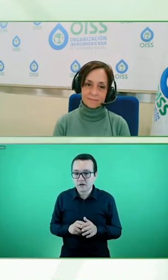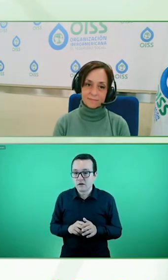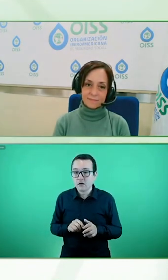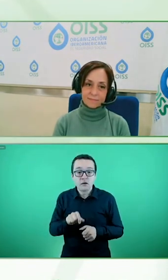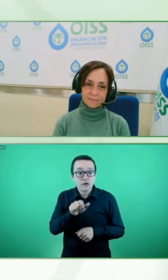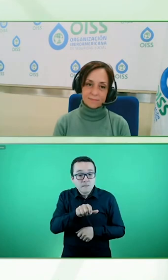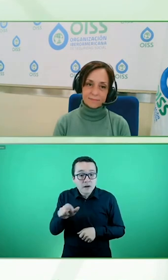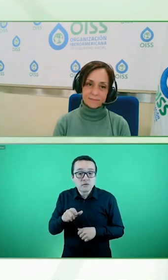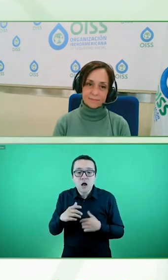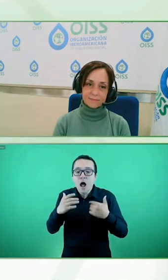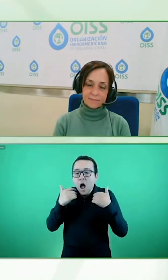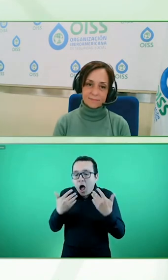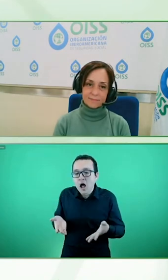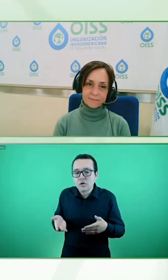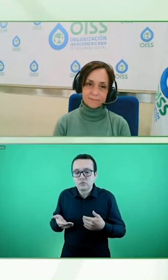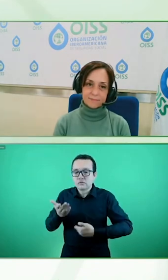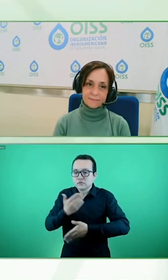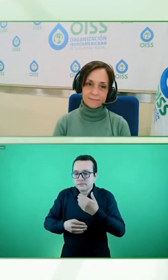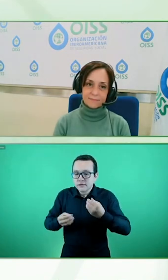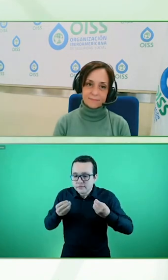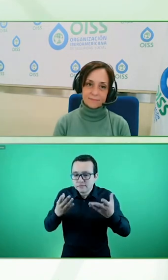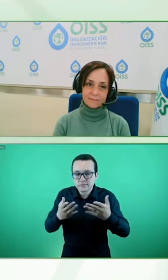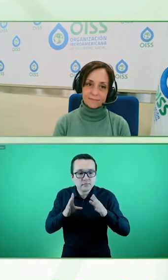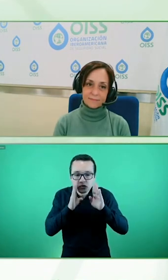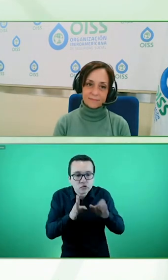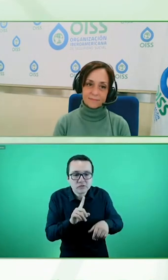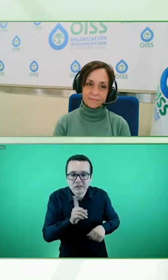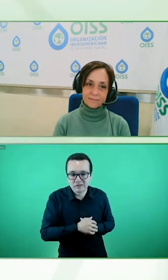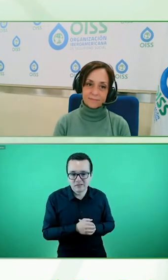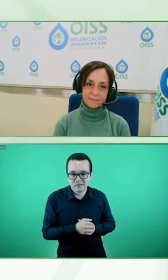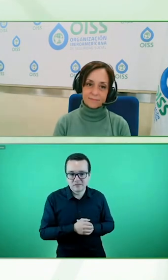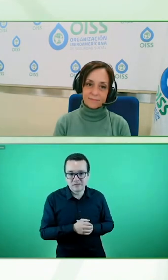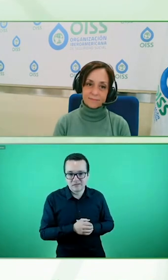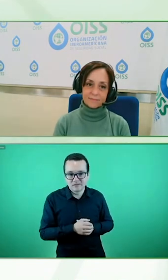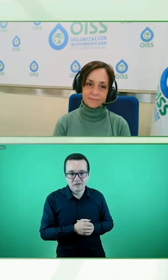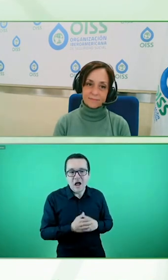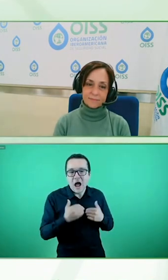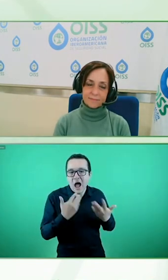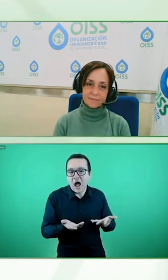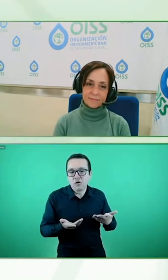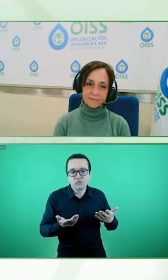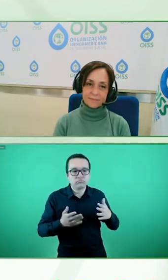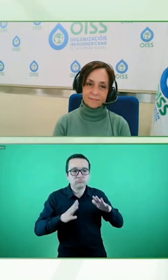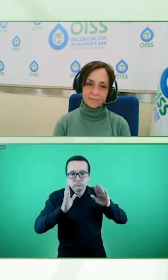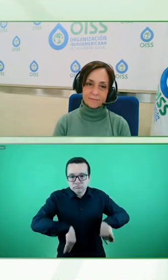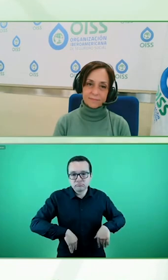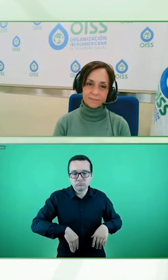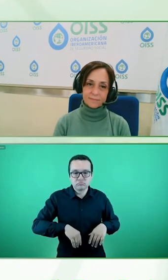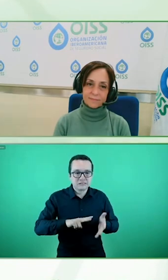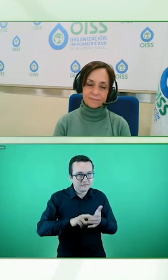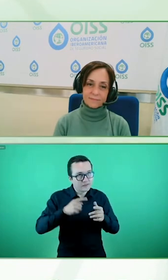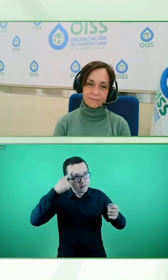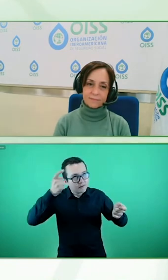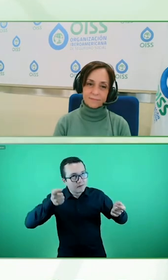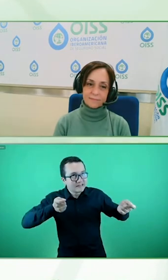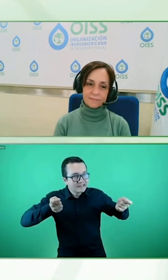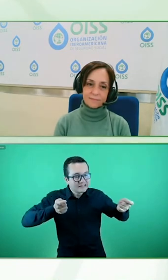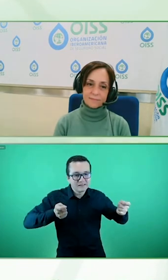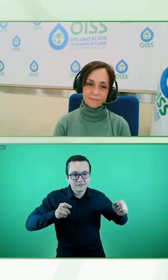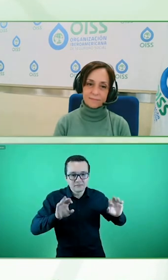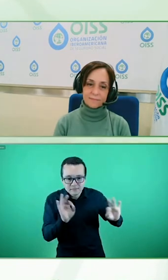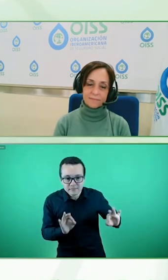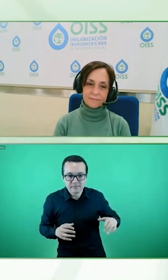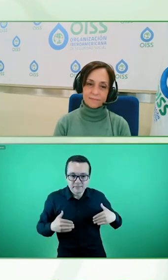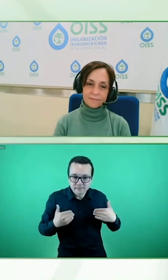tenerlas en cuenta en ninguna parte del diseño algo falla volvería a hacer las cosas desde la teoría y el papel todo lo aguanta entonces es un